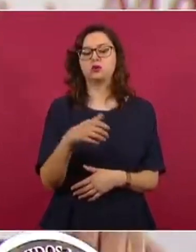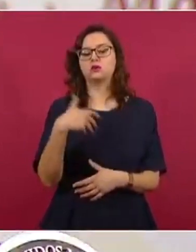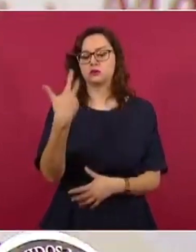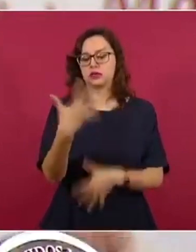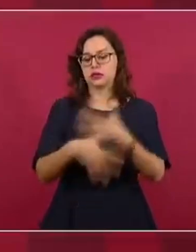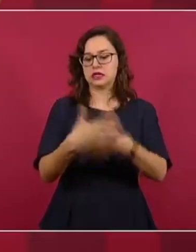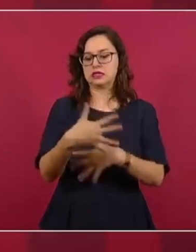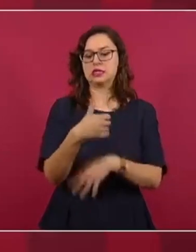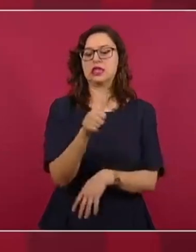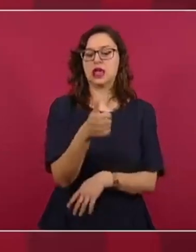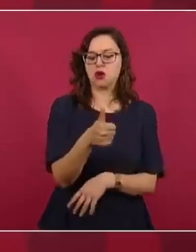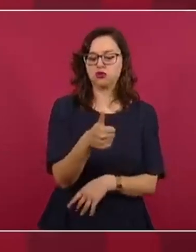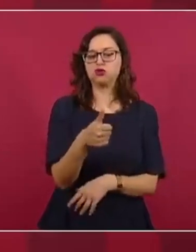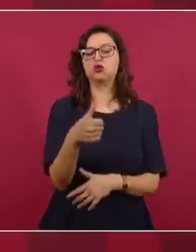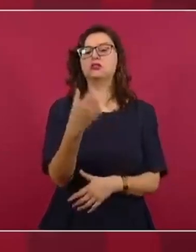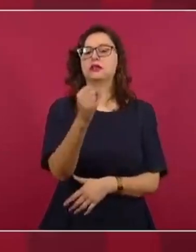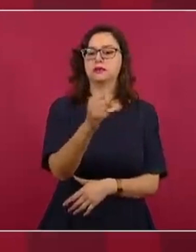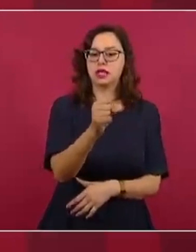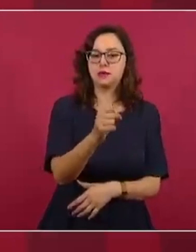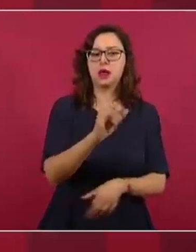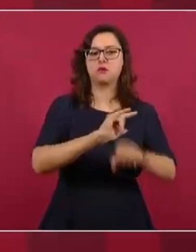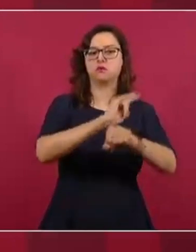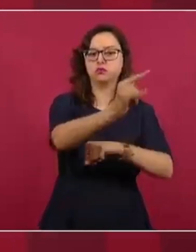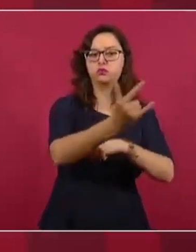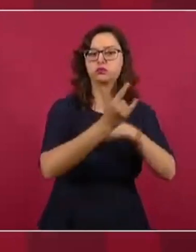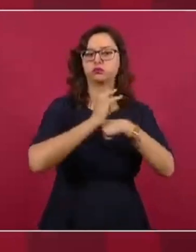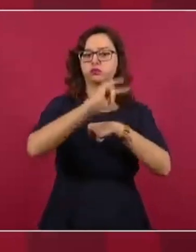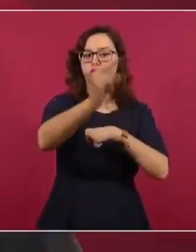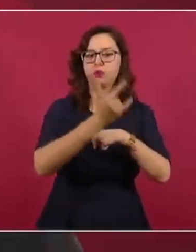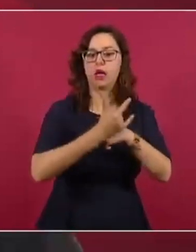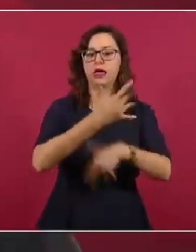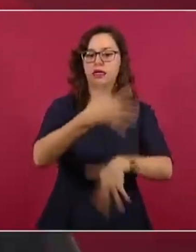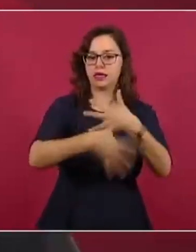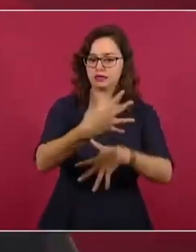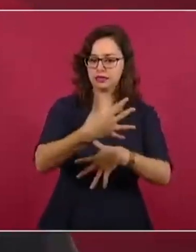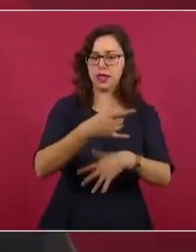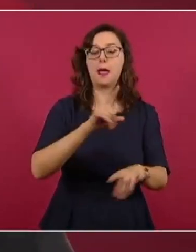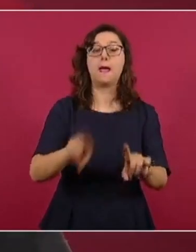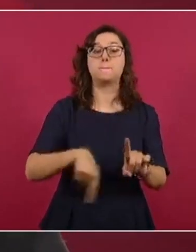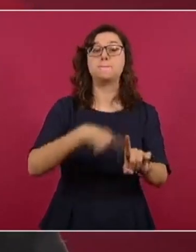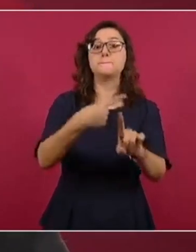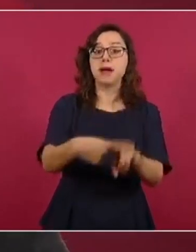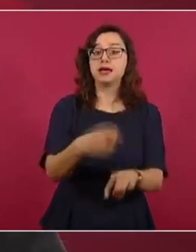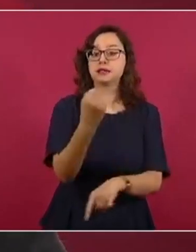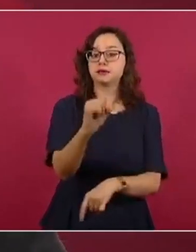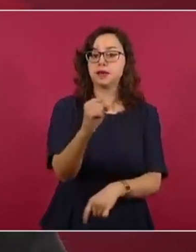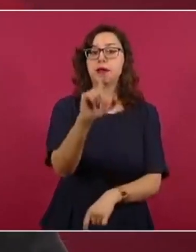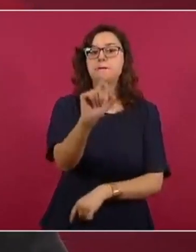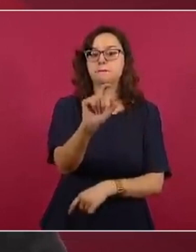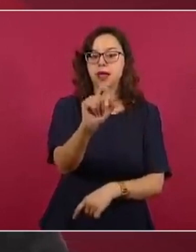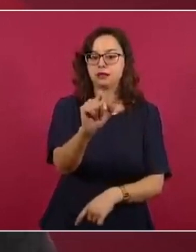20 frecuencias más y así también las otras dos aerolíneas. Acordamos también que dejarán